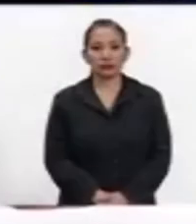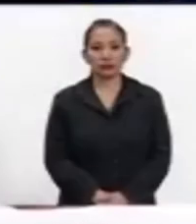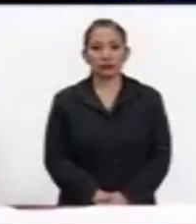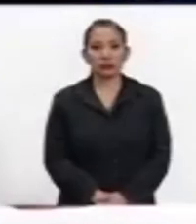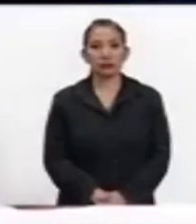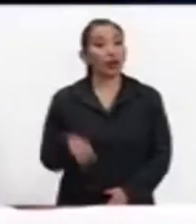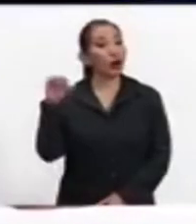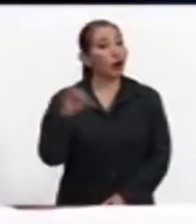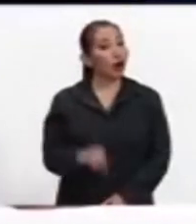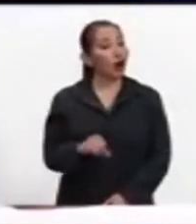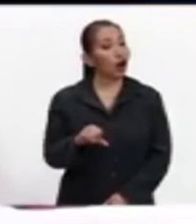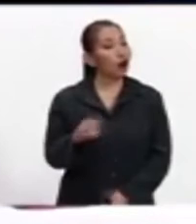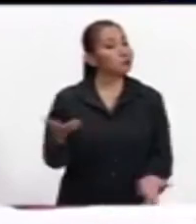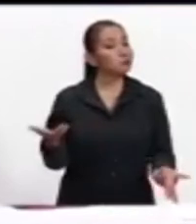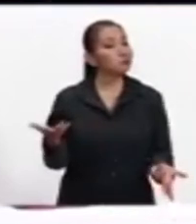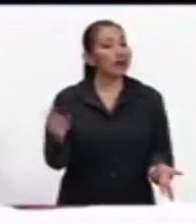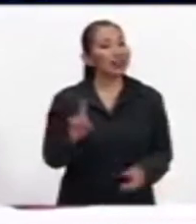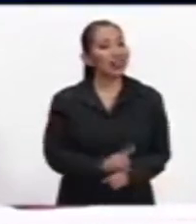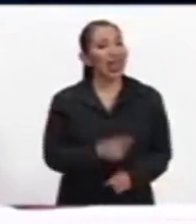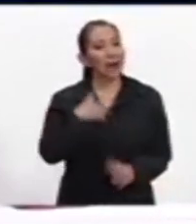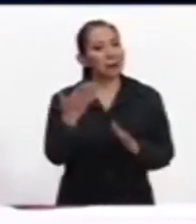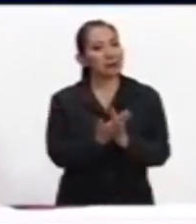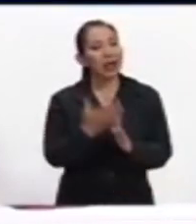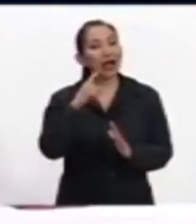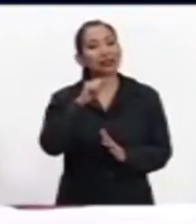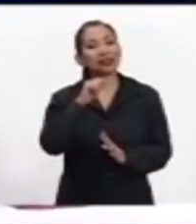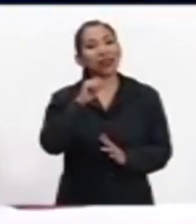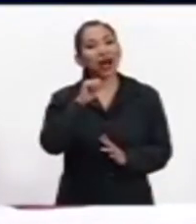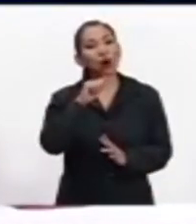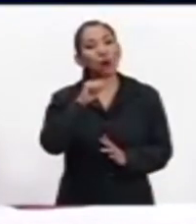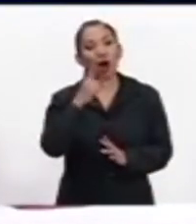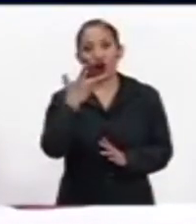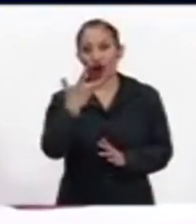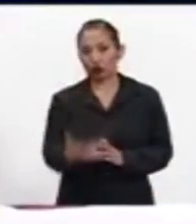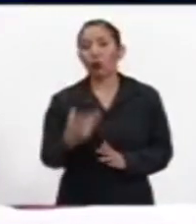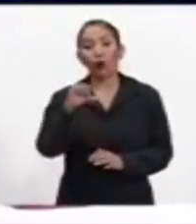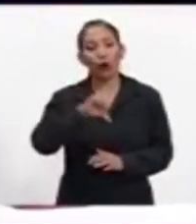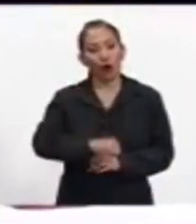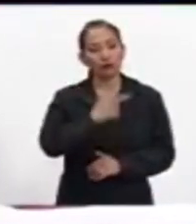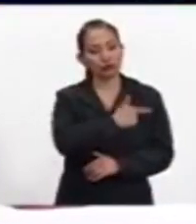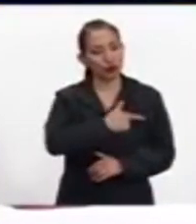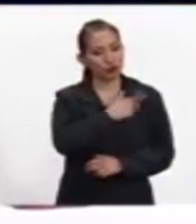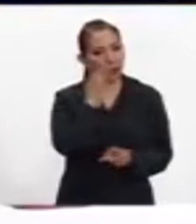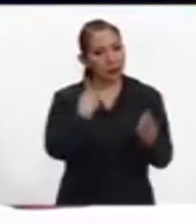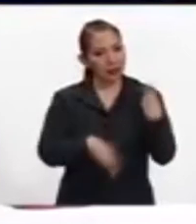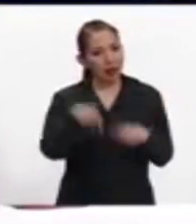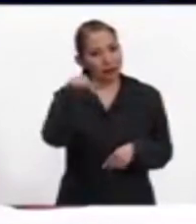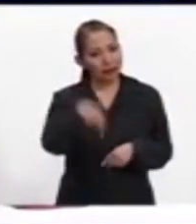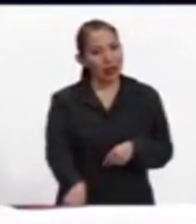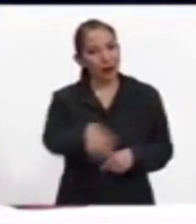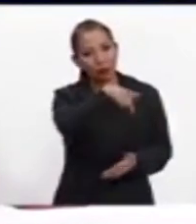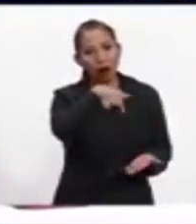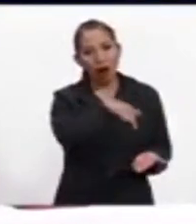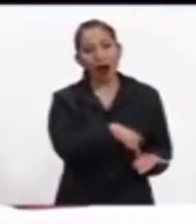Y hoy es día de nuestra sección de Tacuba 8 y en esta ocasión me da muchísimo gusto que esté aquí con nosotros en el